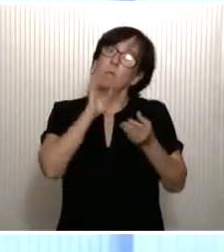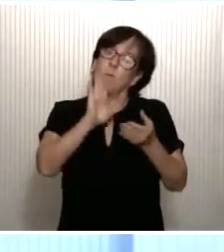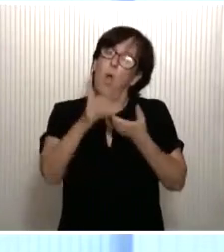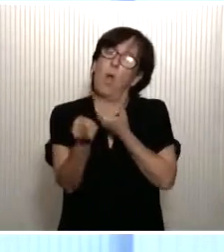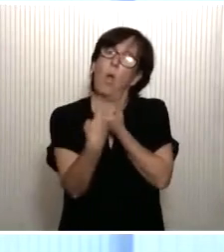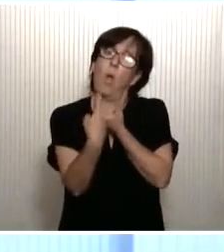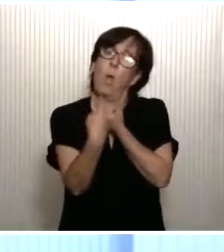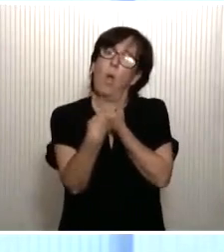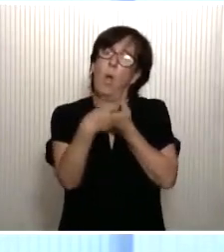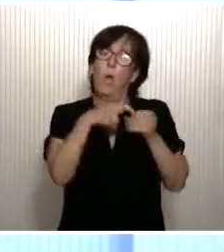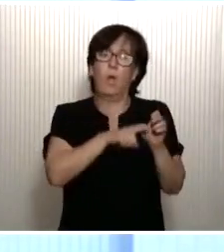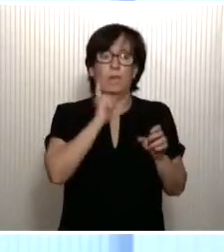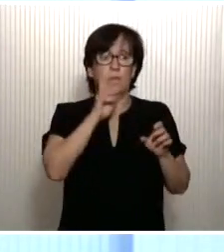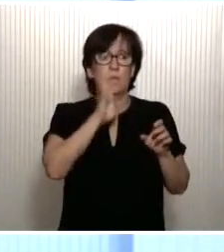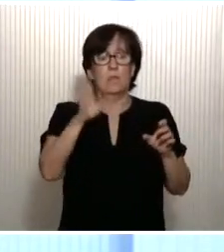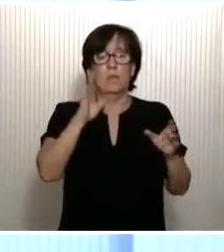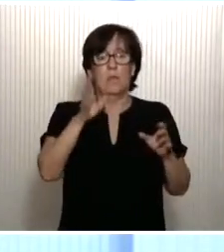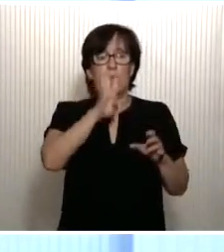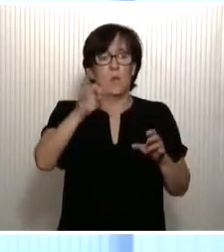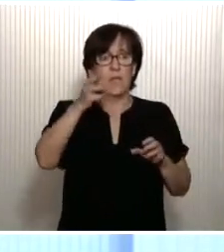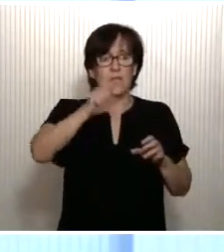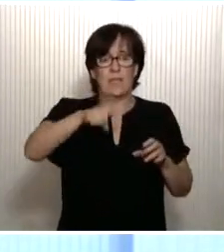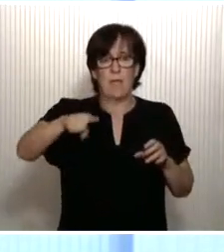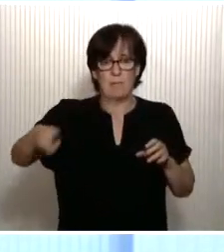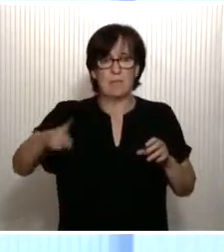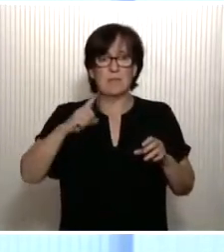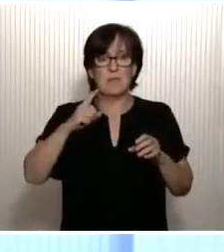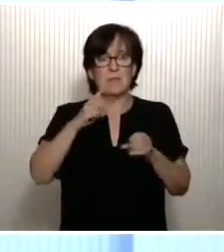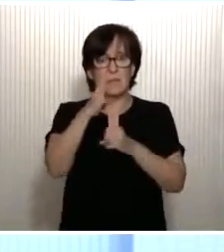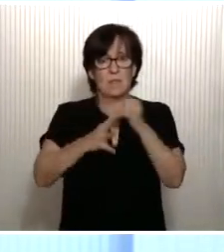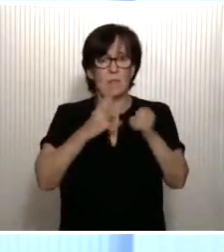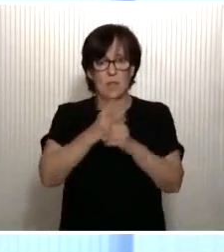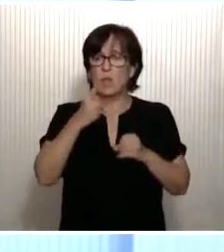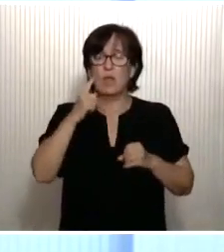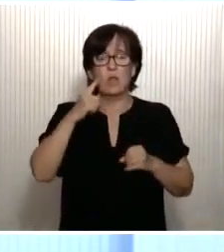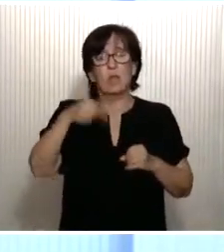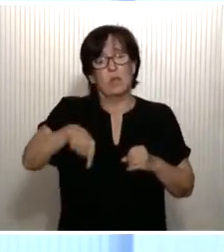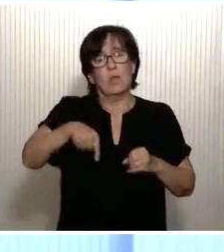Tenemos por delante 40 meses decisivos de una legislatura crucial.